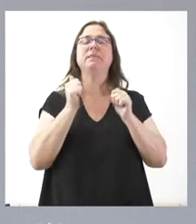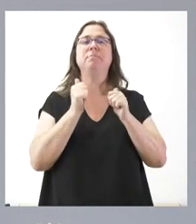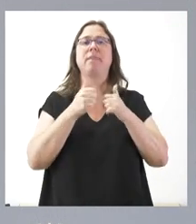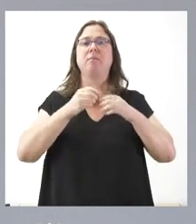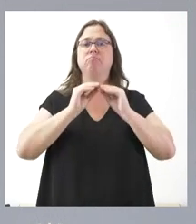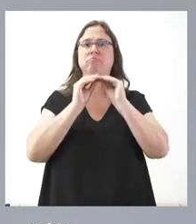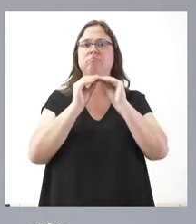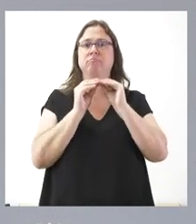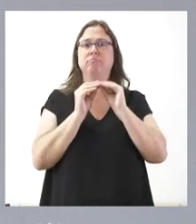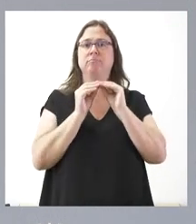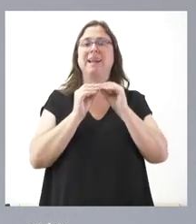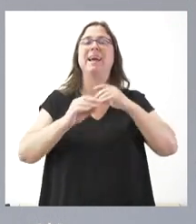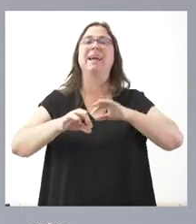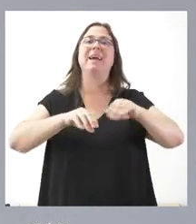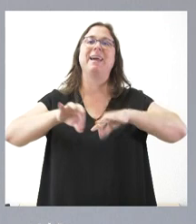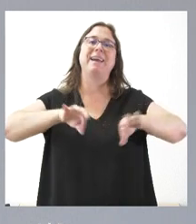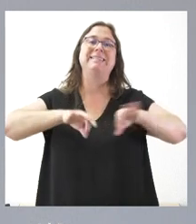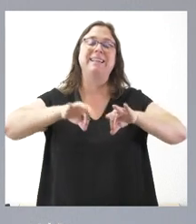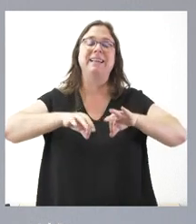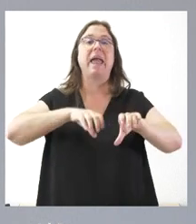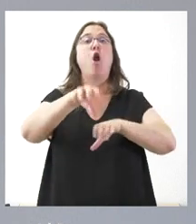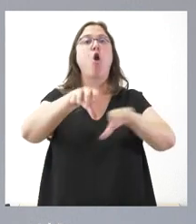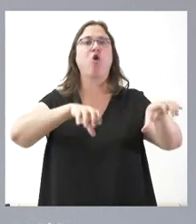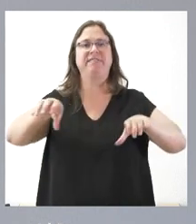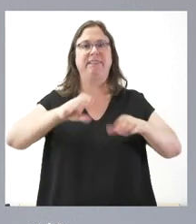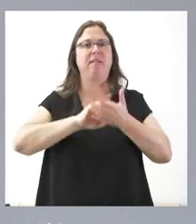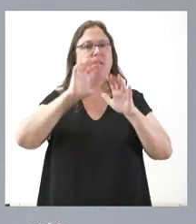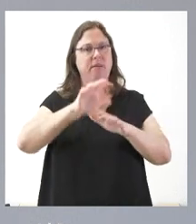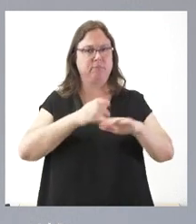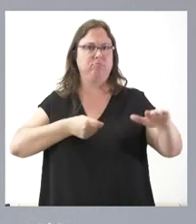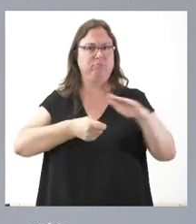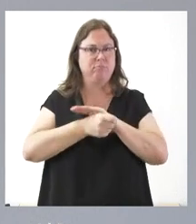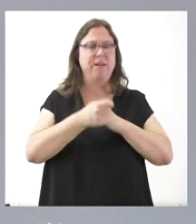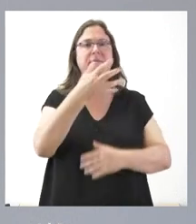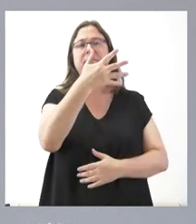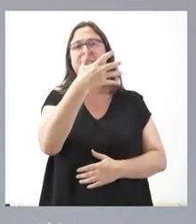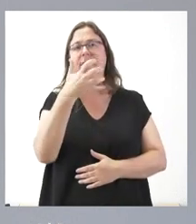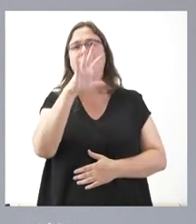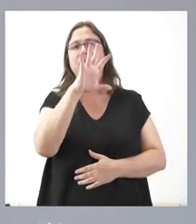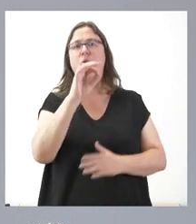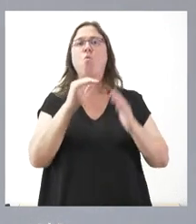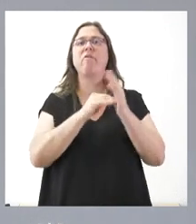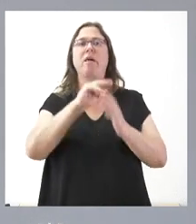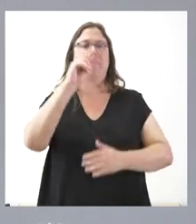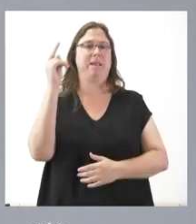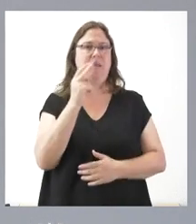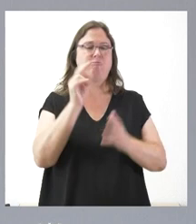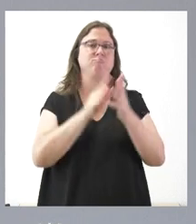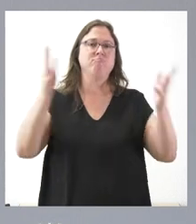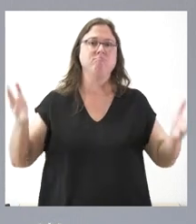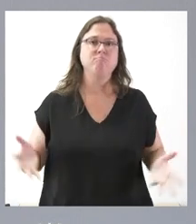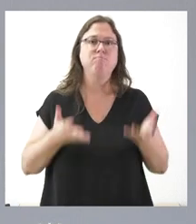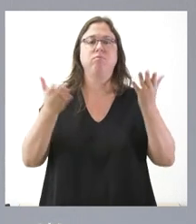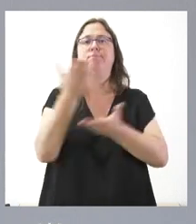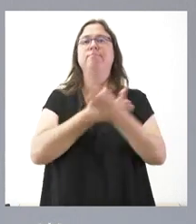de la Estrategia Logística de Castilla y León. Es una inversión de 550.000 euros. Se va a potenciar la coordinación